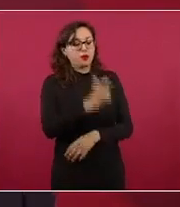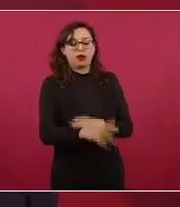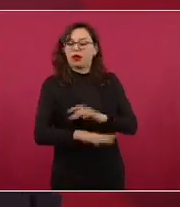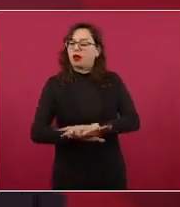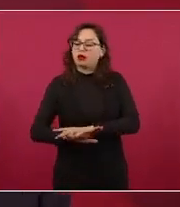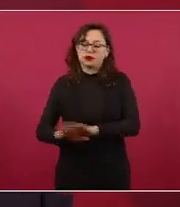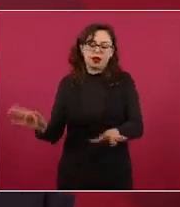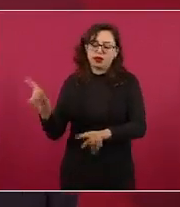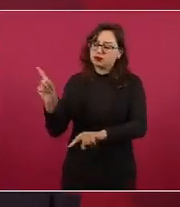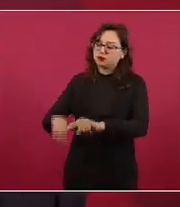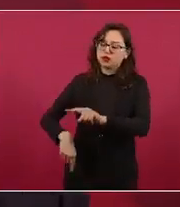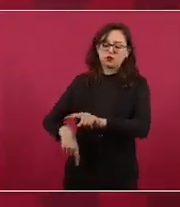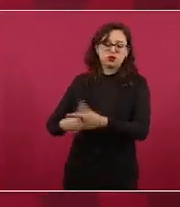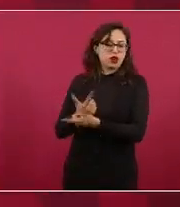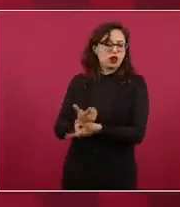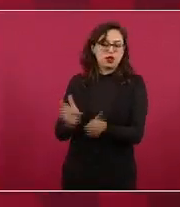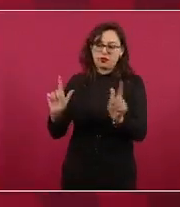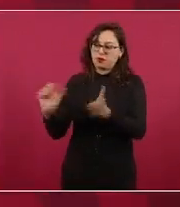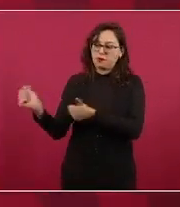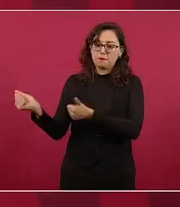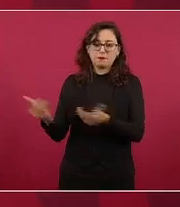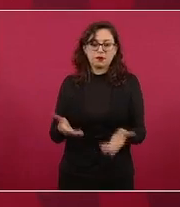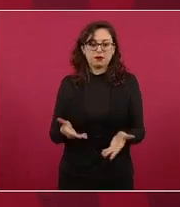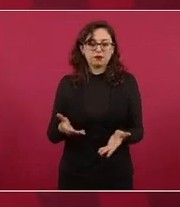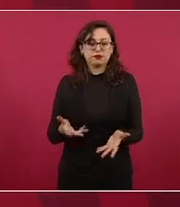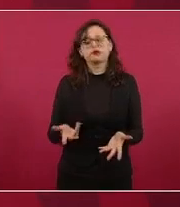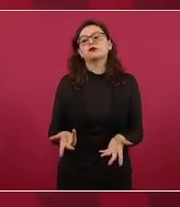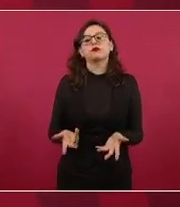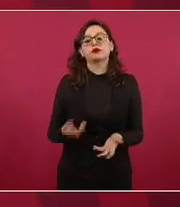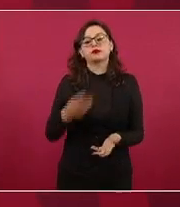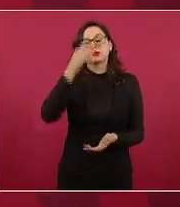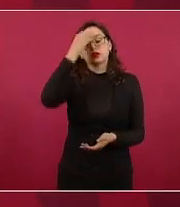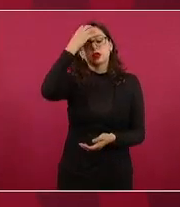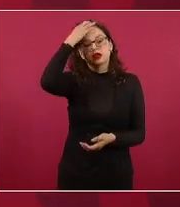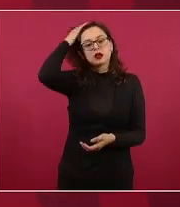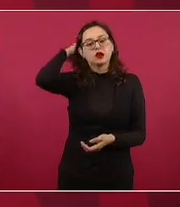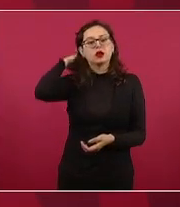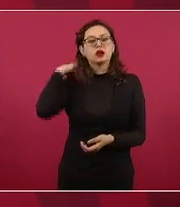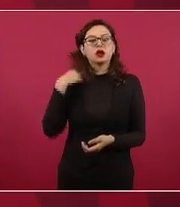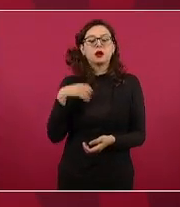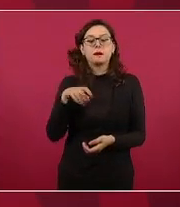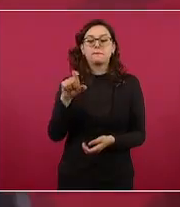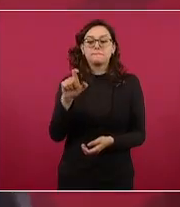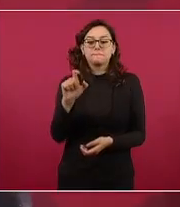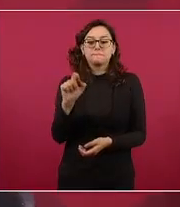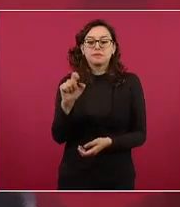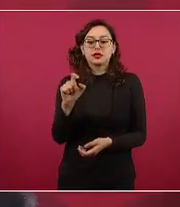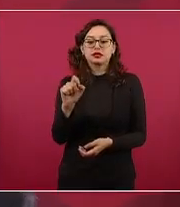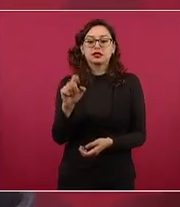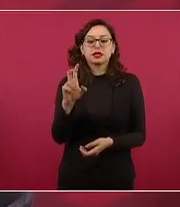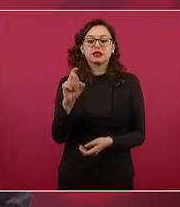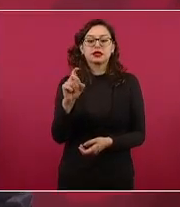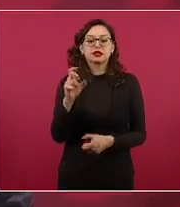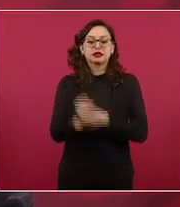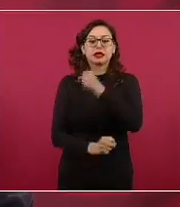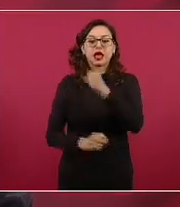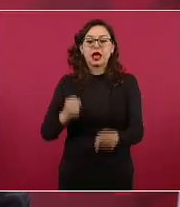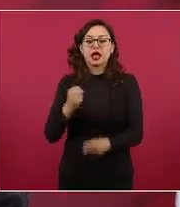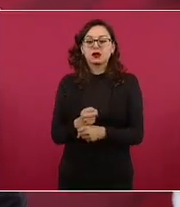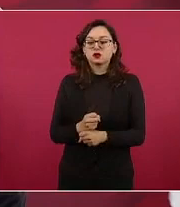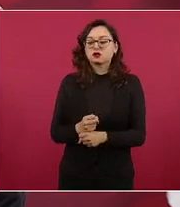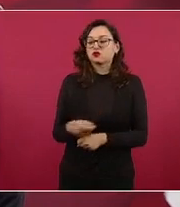llevaban 20 30 años introduciendo ganado de contrabando